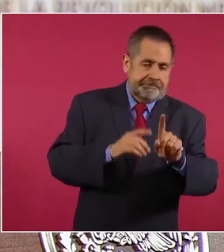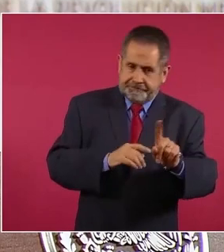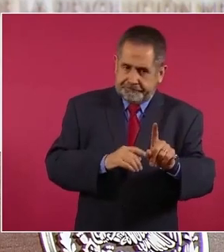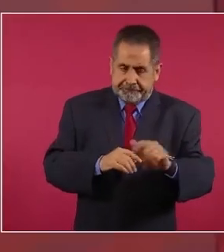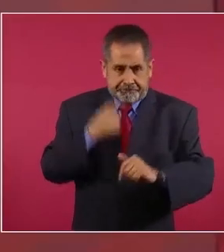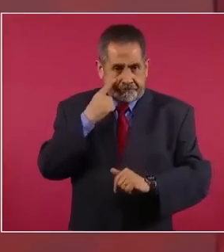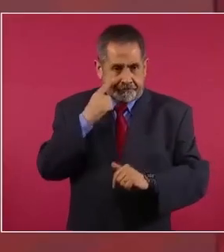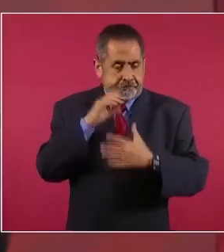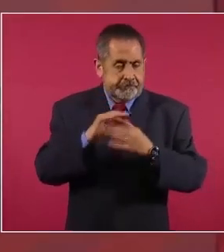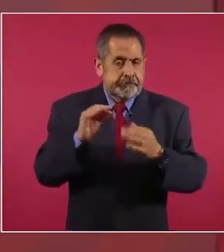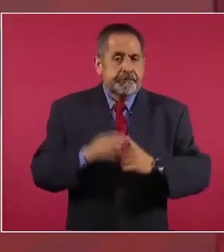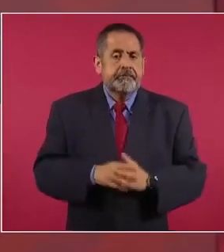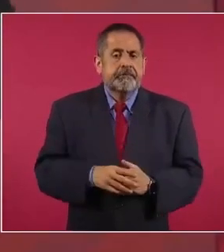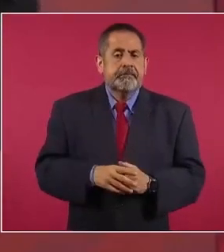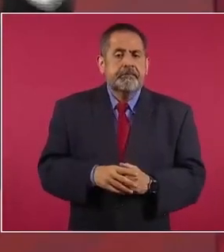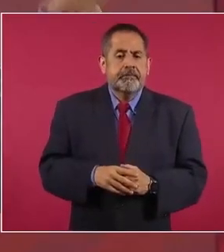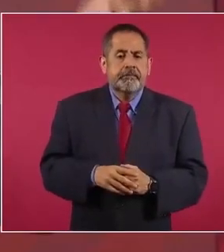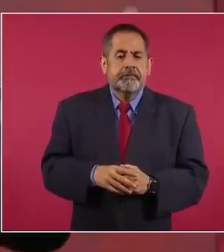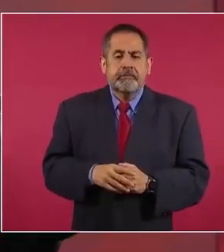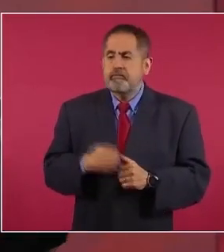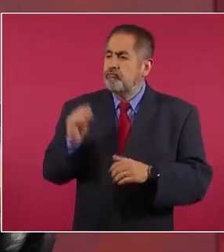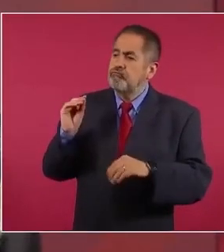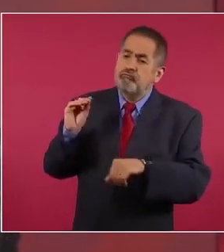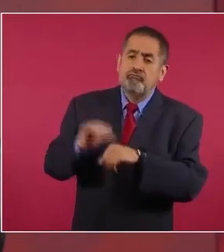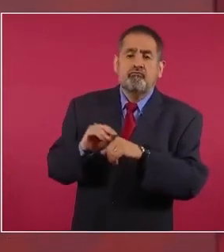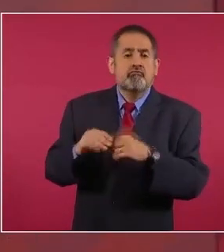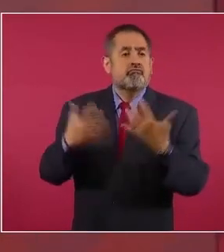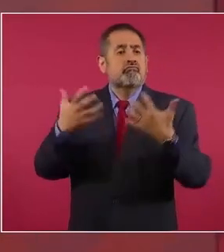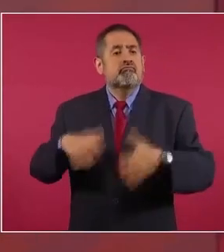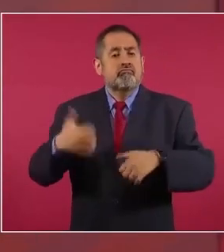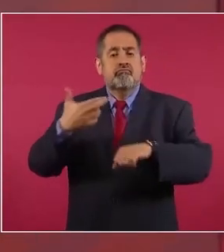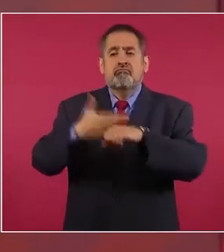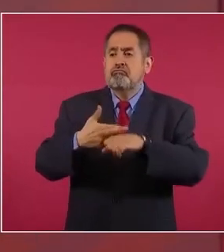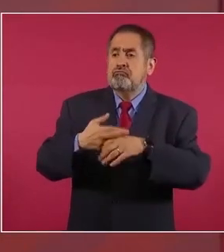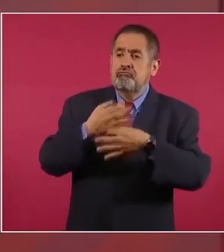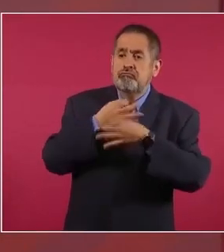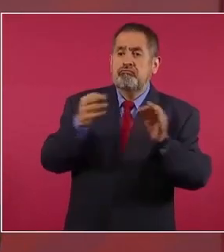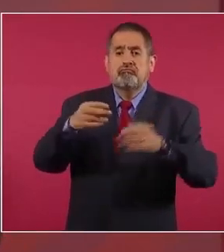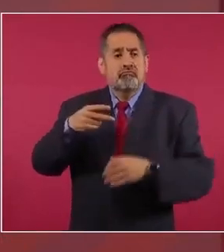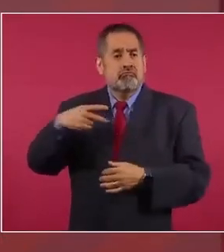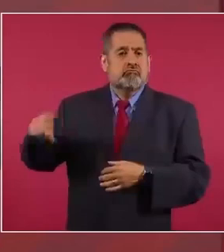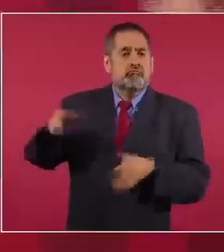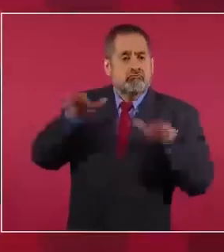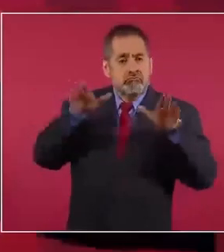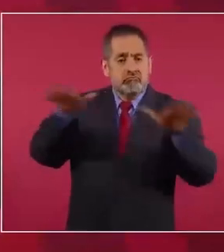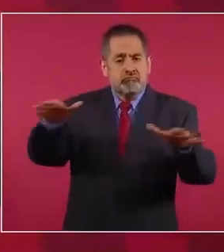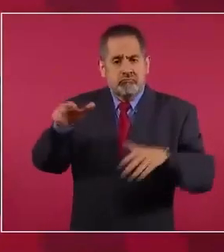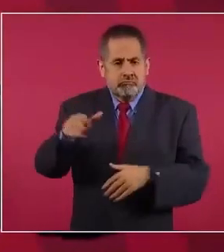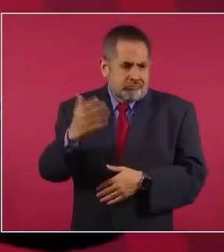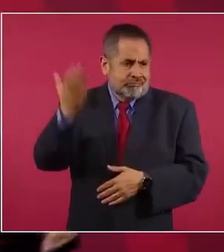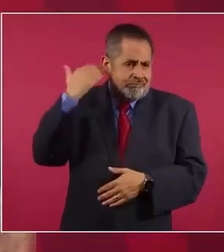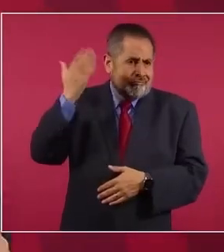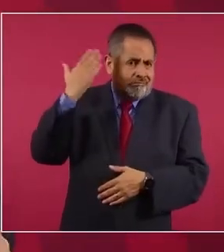de cómo es que se va a tener una empresa pública de aviación pues se tenían